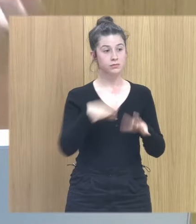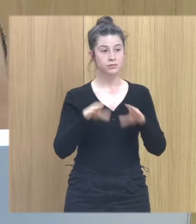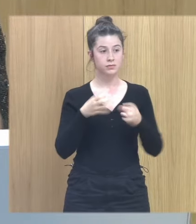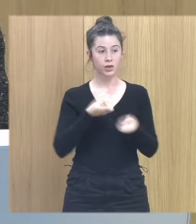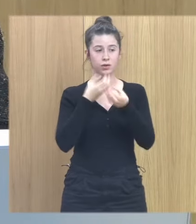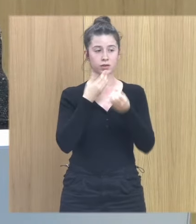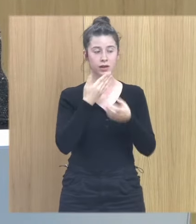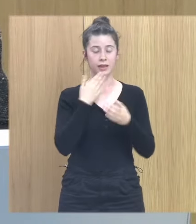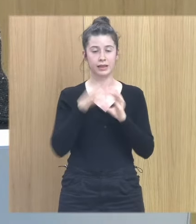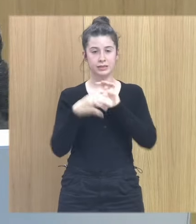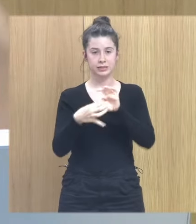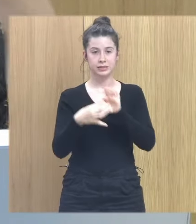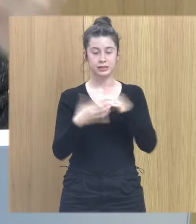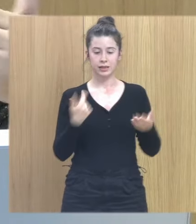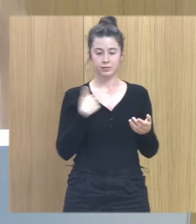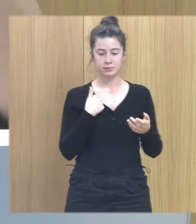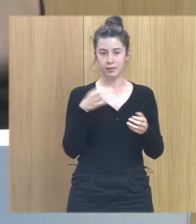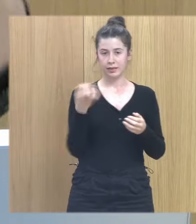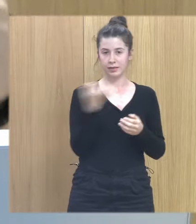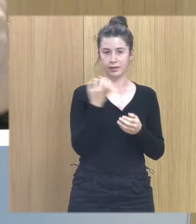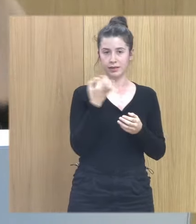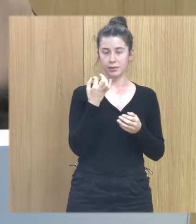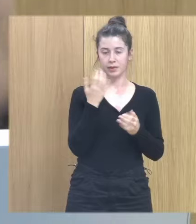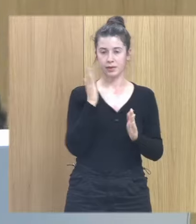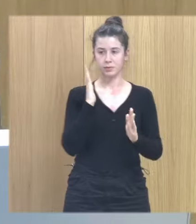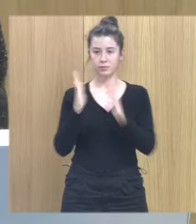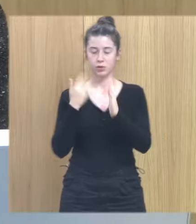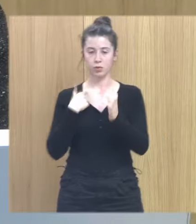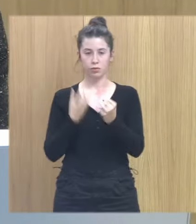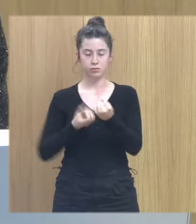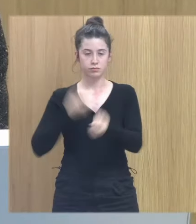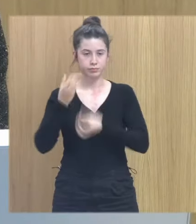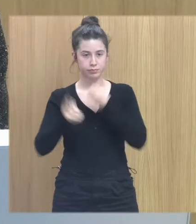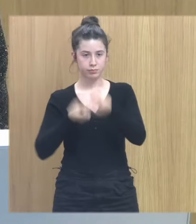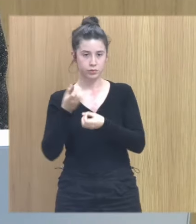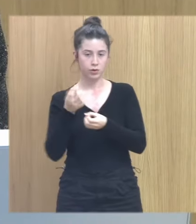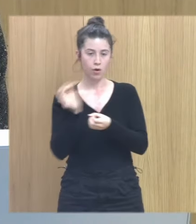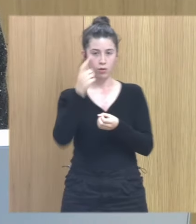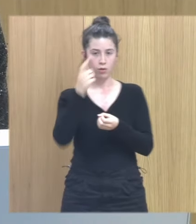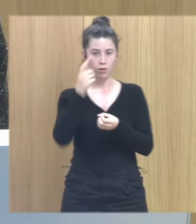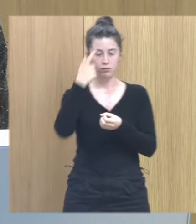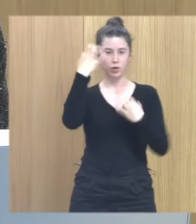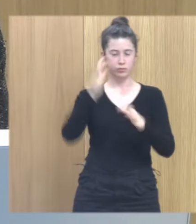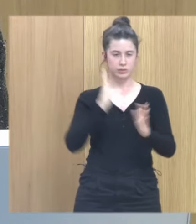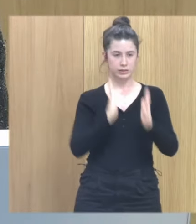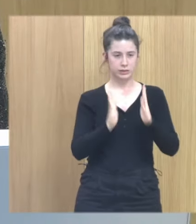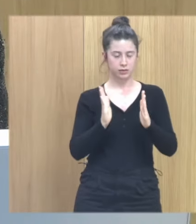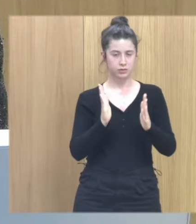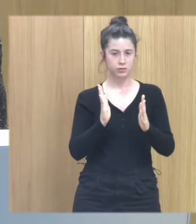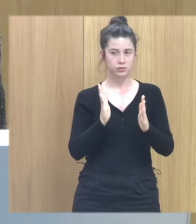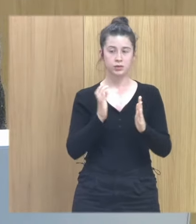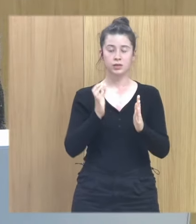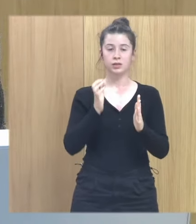ahí es donde yo me tengo que situar más allá del relato y de la consciencia del relato que la persona me pueda hacer entonces la